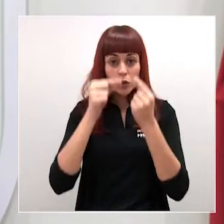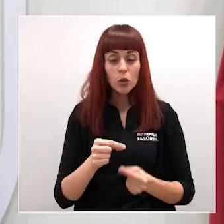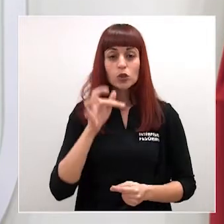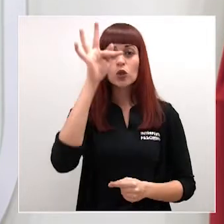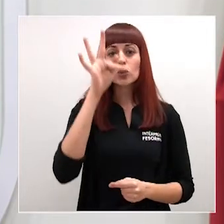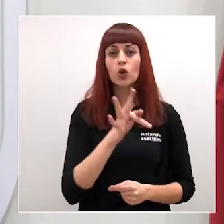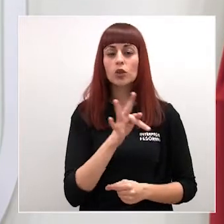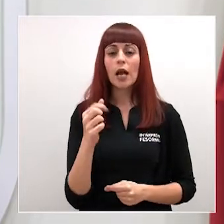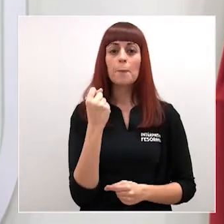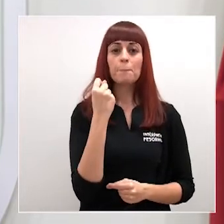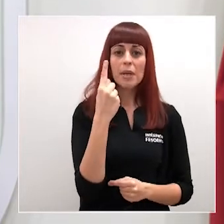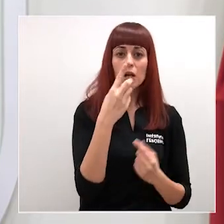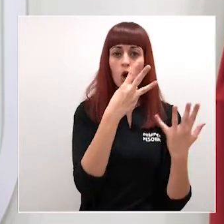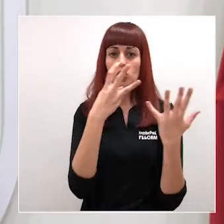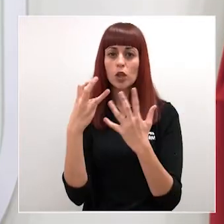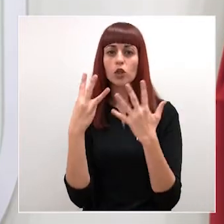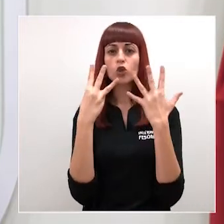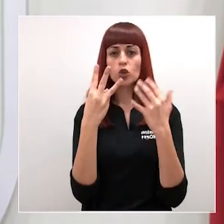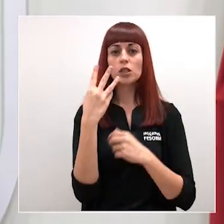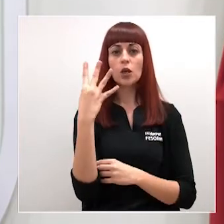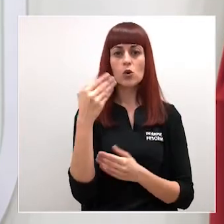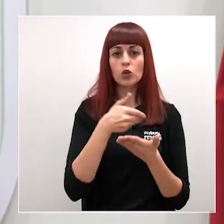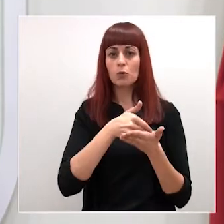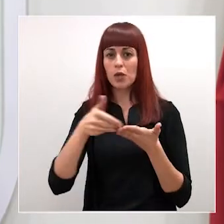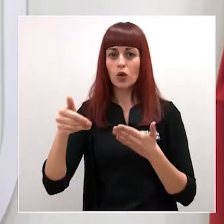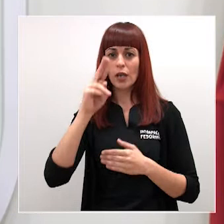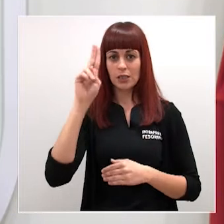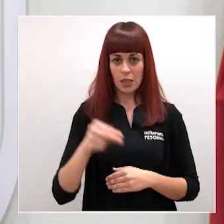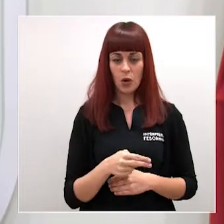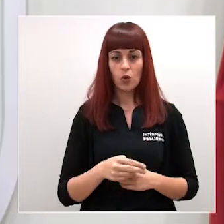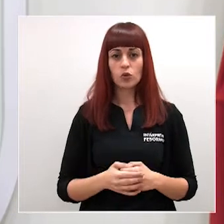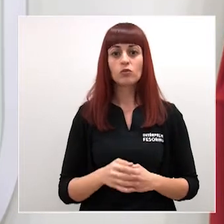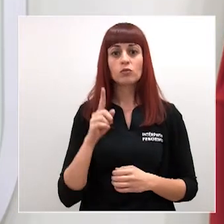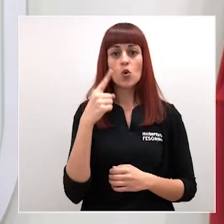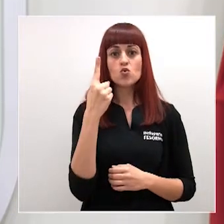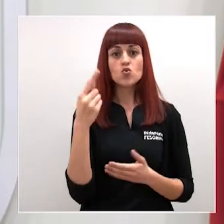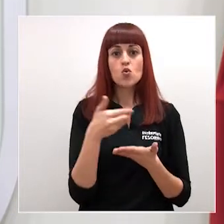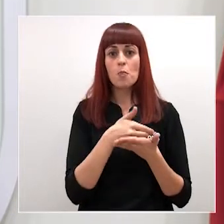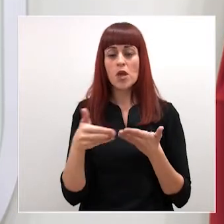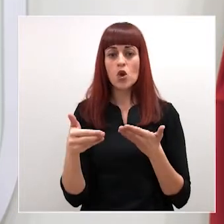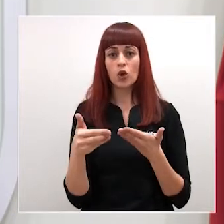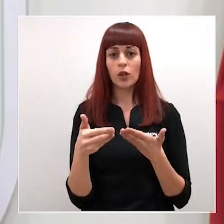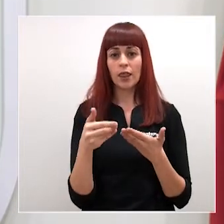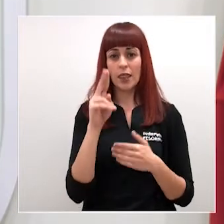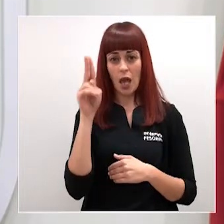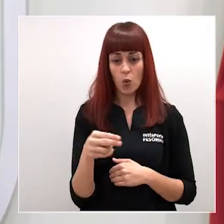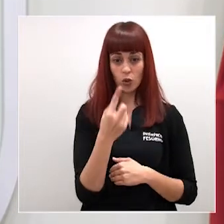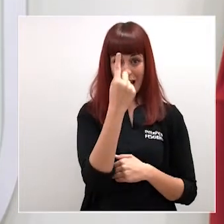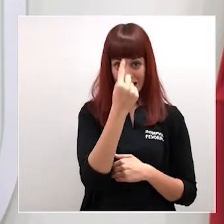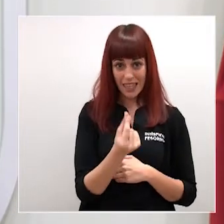asciende a 1.884 millones de euros y más de un millón al día, en total